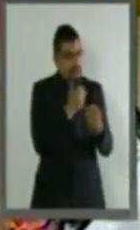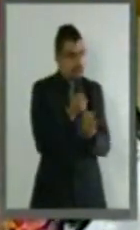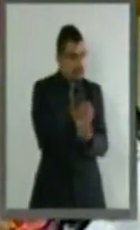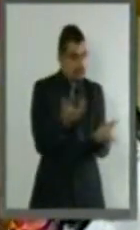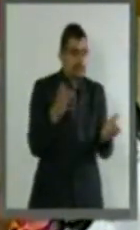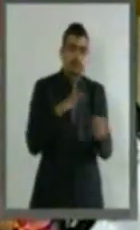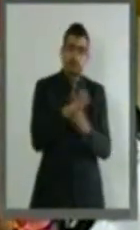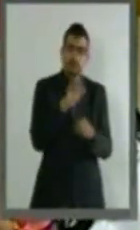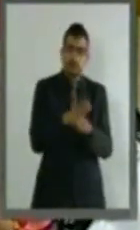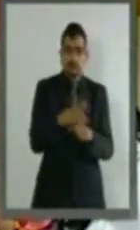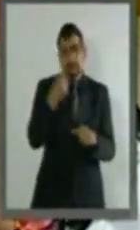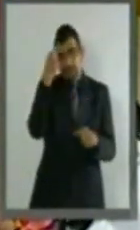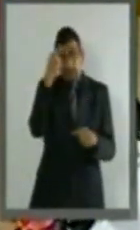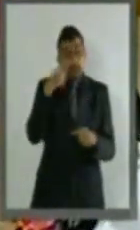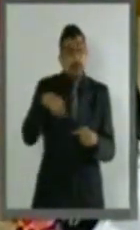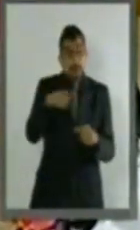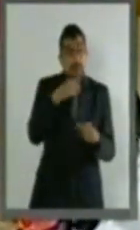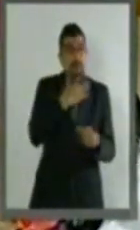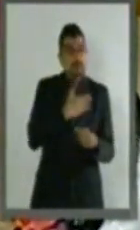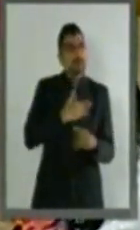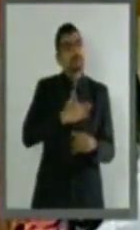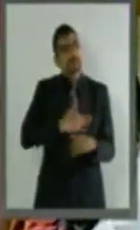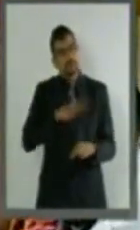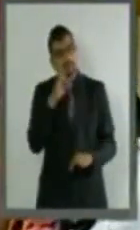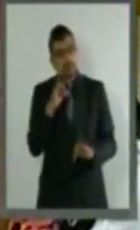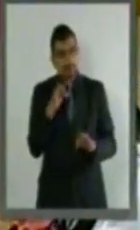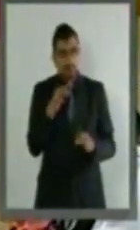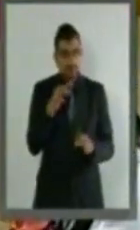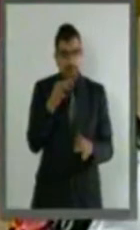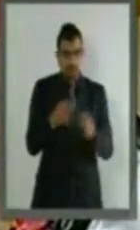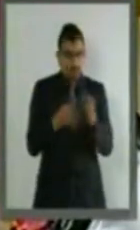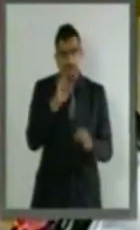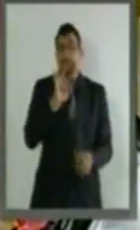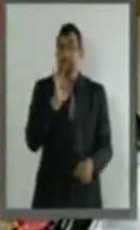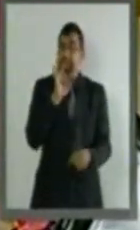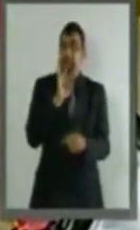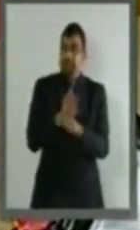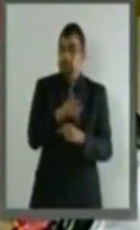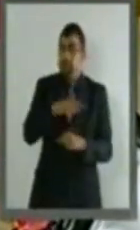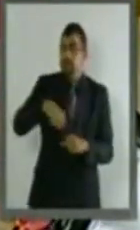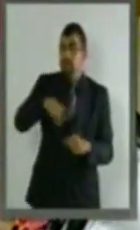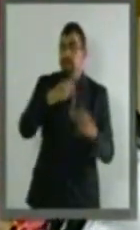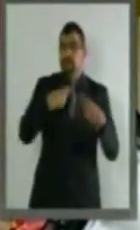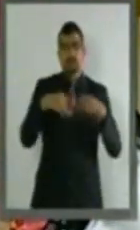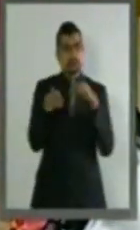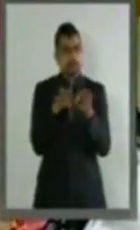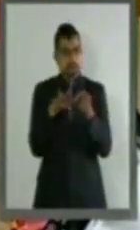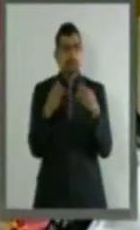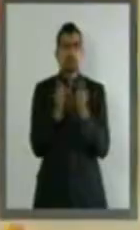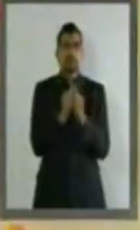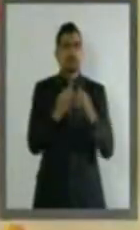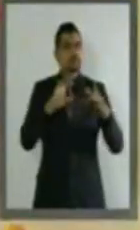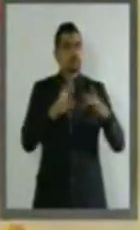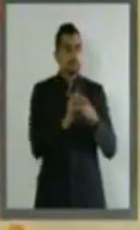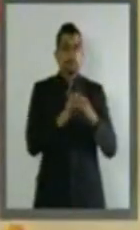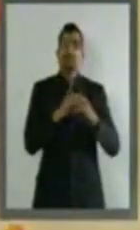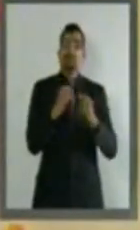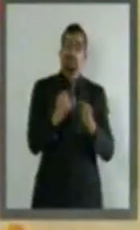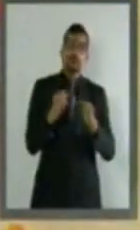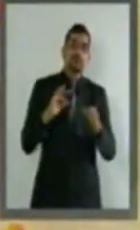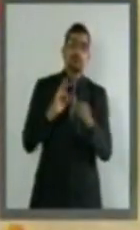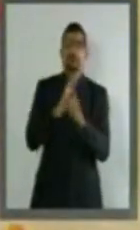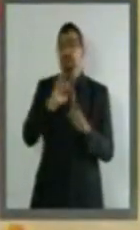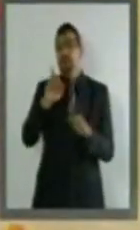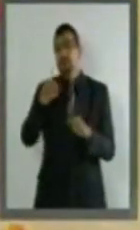la actividad jurisdiccional en materia laboral con atribución del Poder Judicial. La